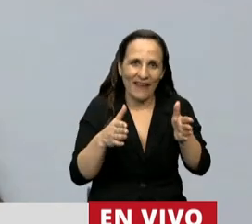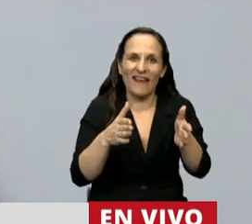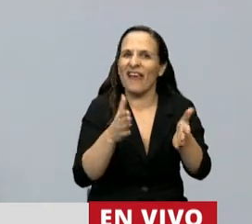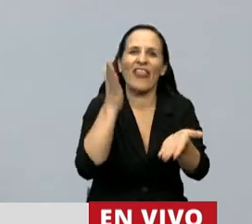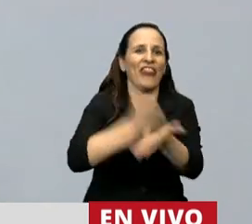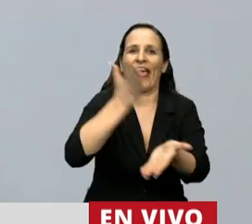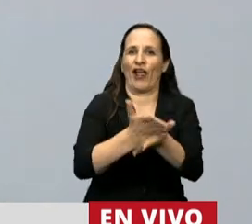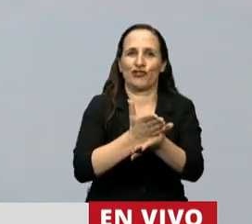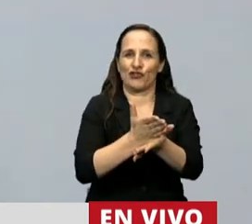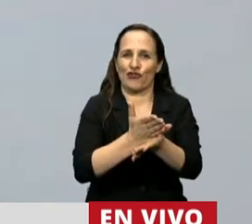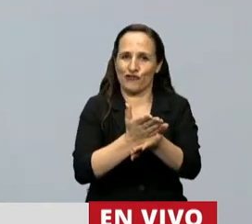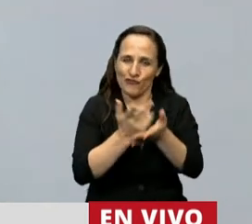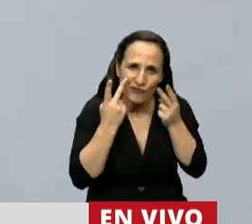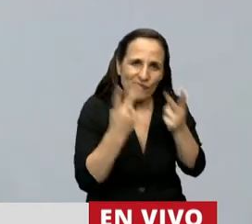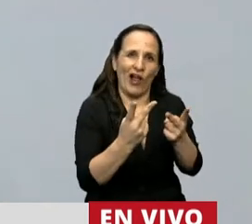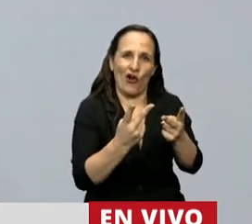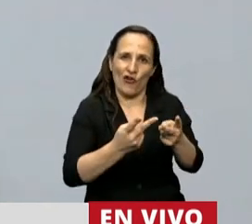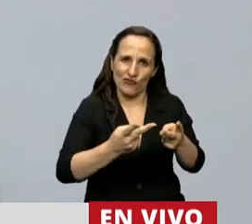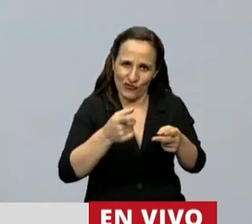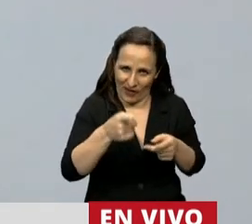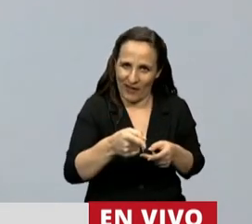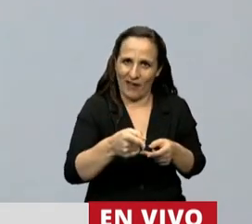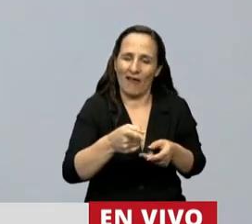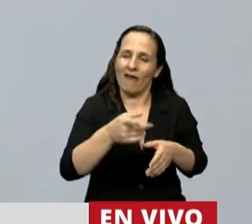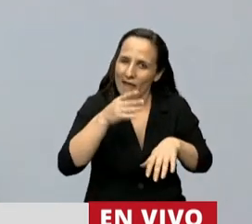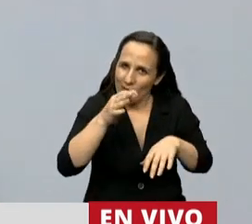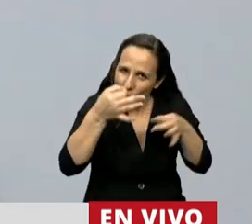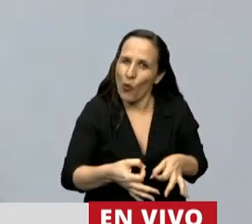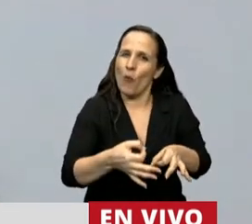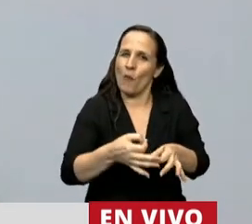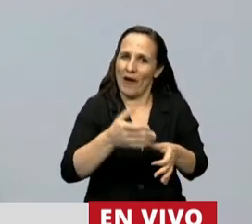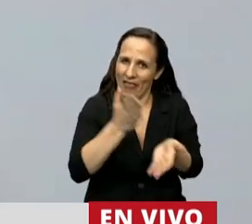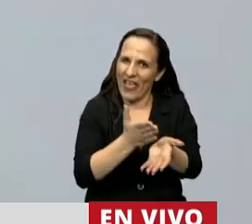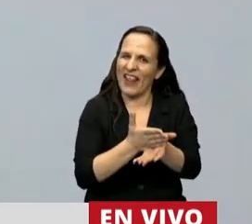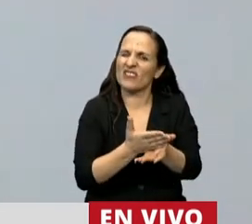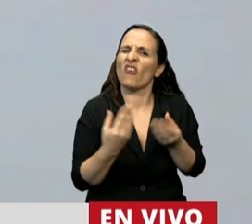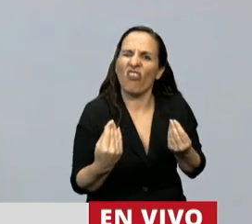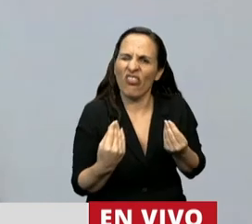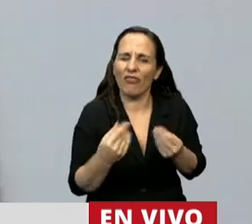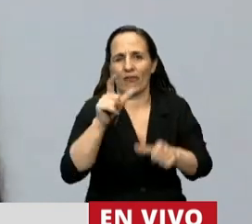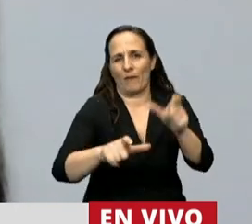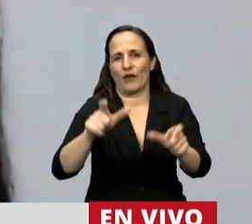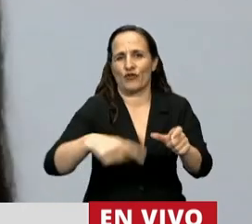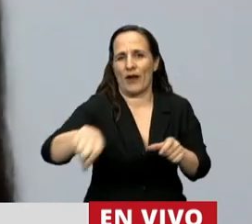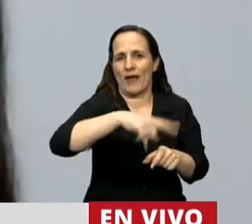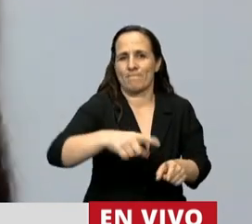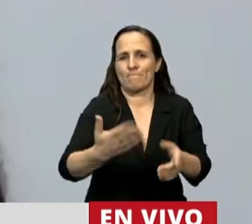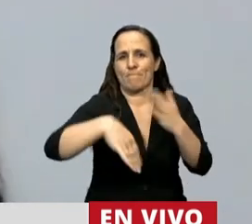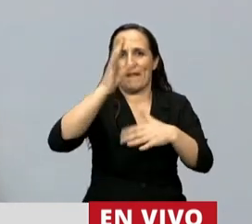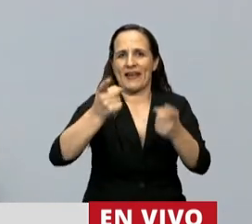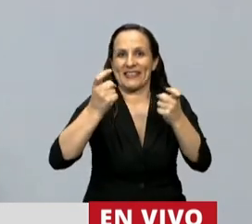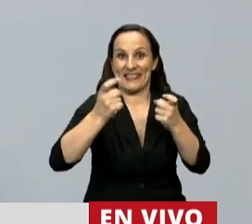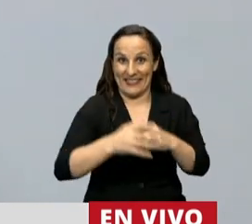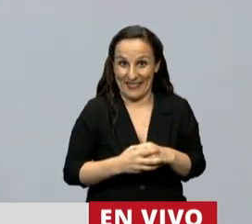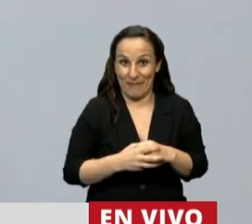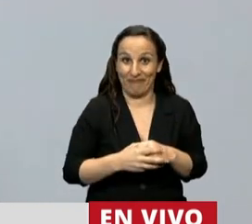de los derechos, el camino de la efectivización y de la tutela de los derechos de los que más lo necesitan. La Argentina recobró un camino que